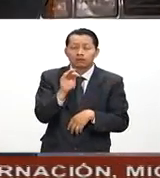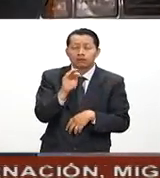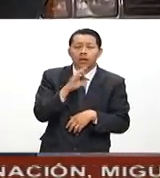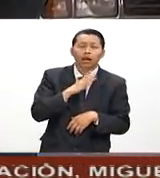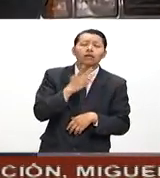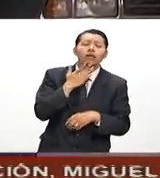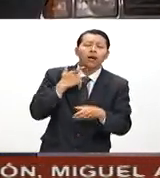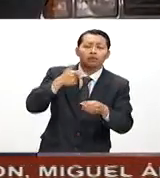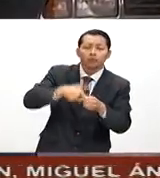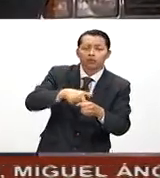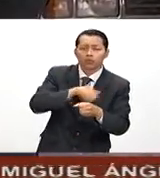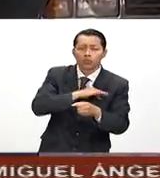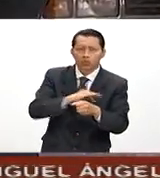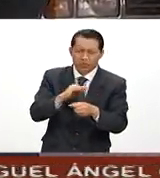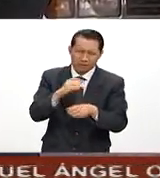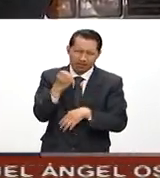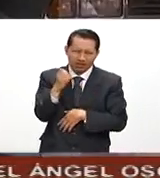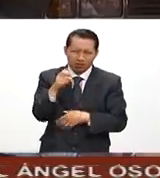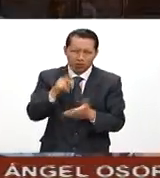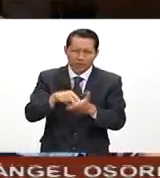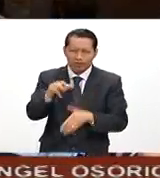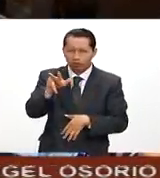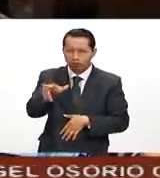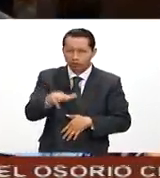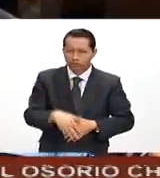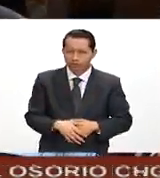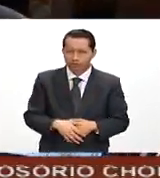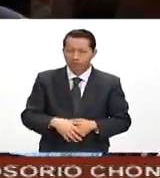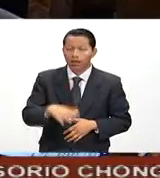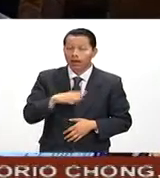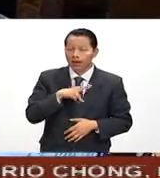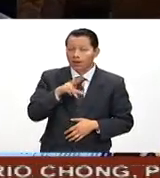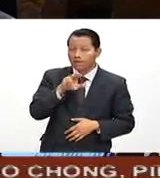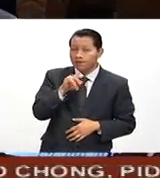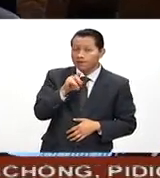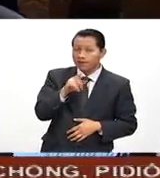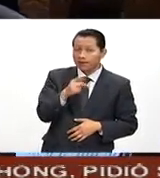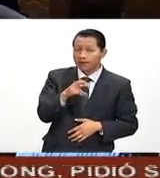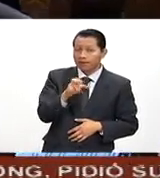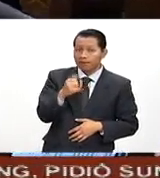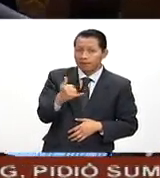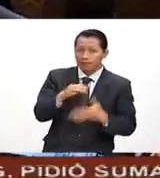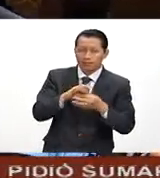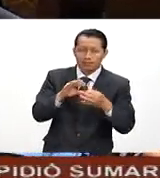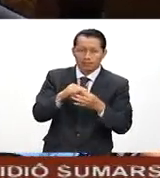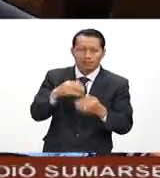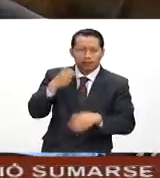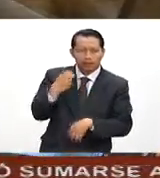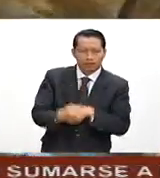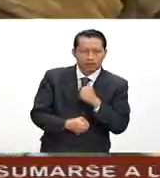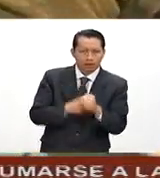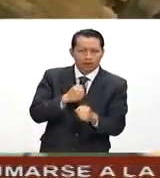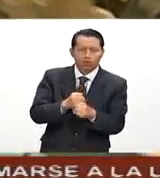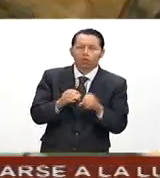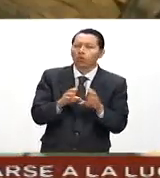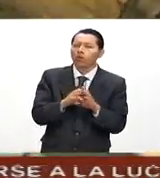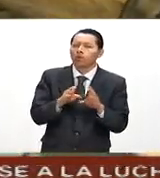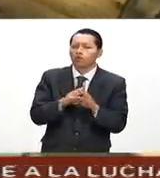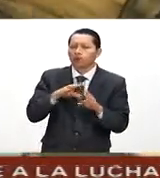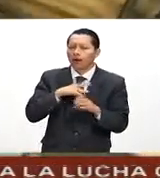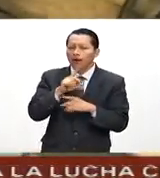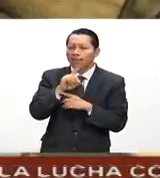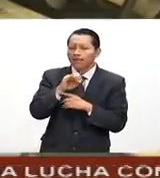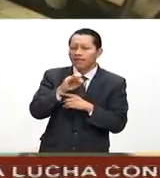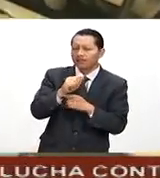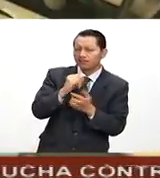el cual está programado para enero de 2018. Por otro lado, Videgaray Caso aseguró que este año va a cerrar con un menor déficit